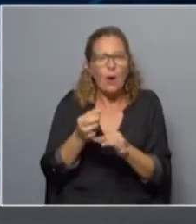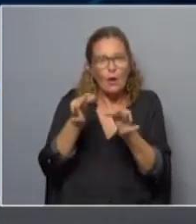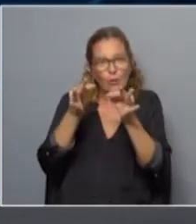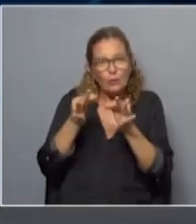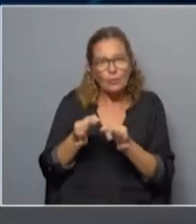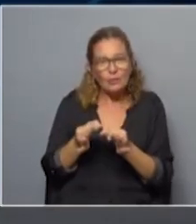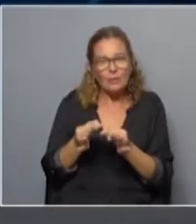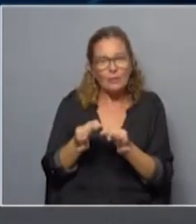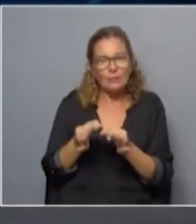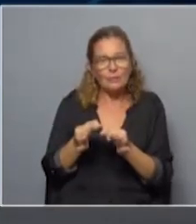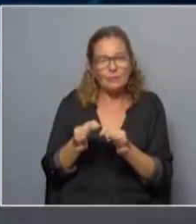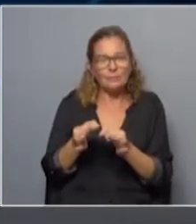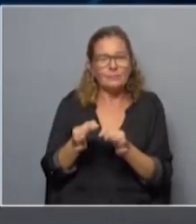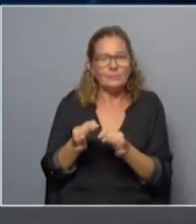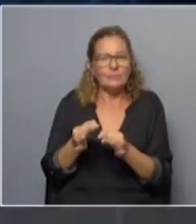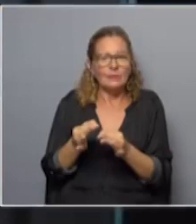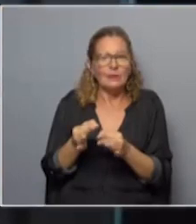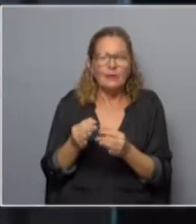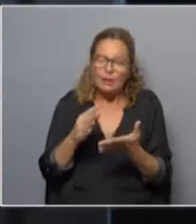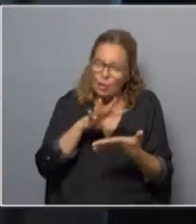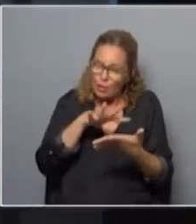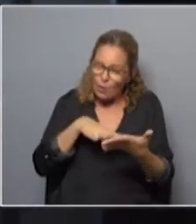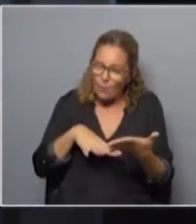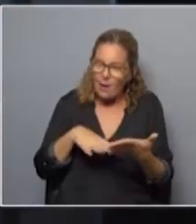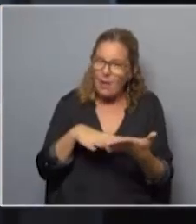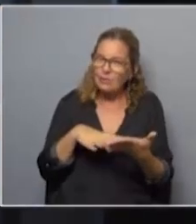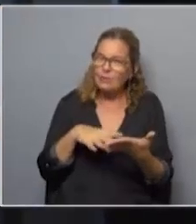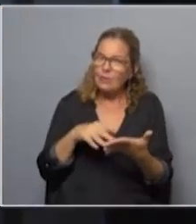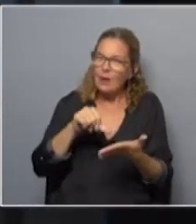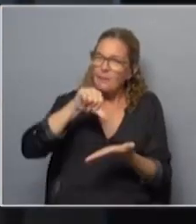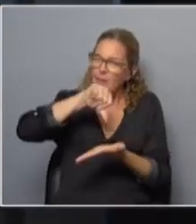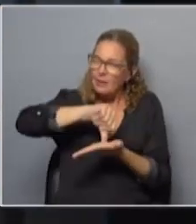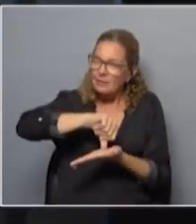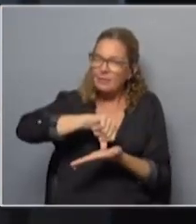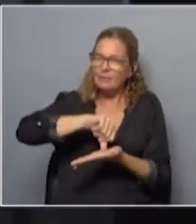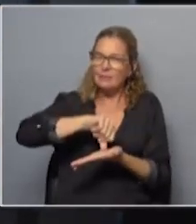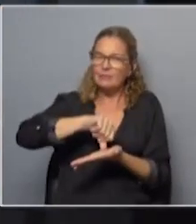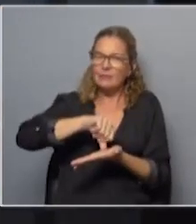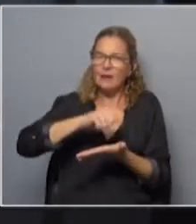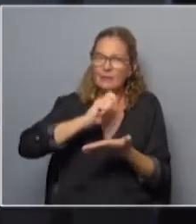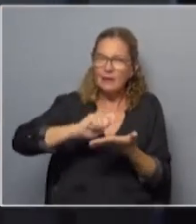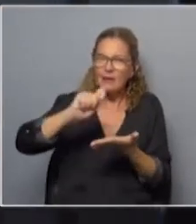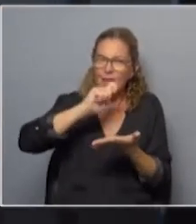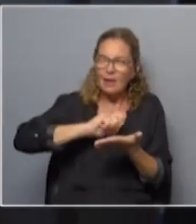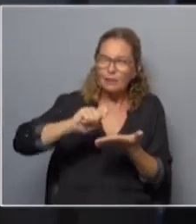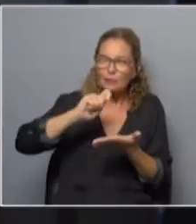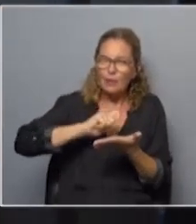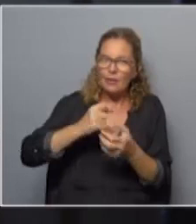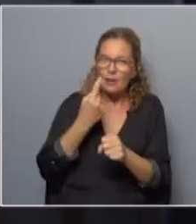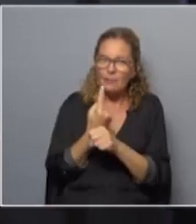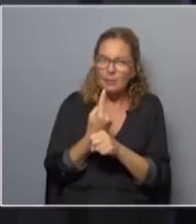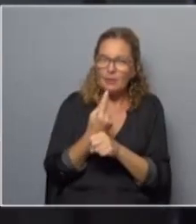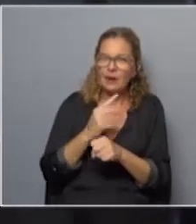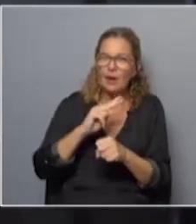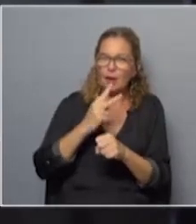en ese documento al país que se redactó entre la primera y la